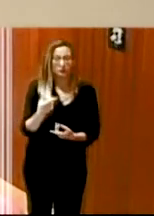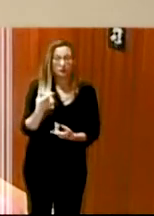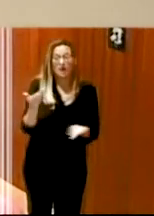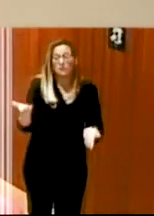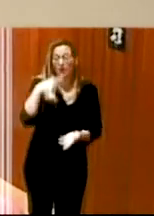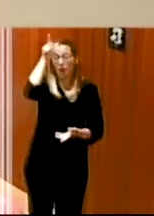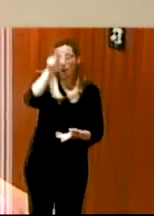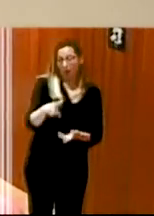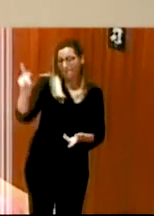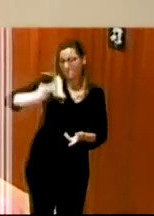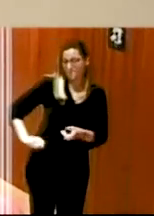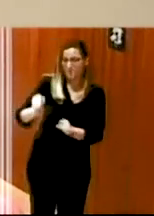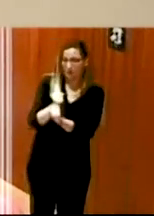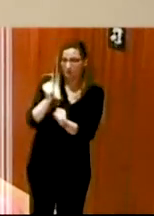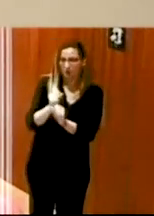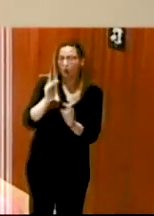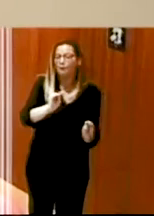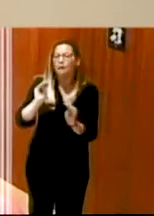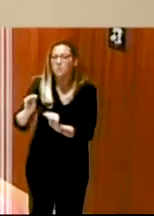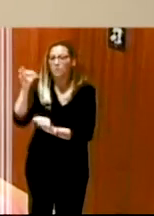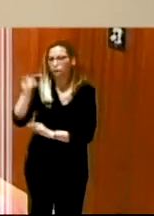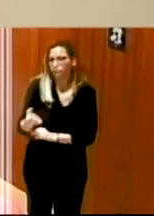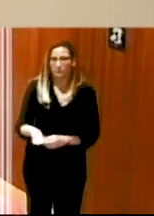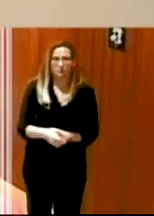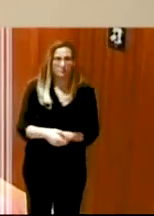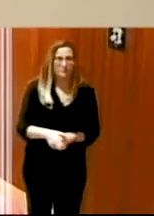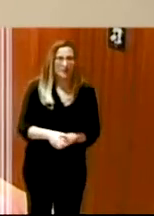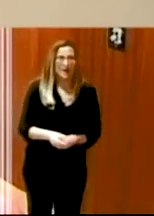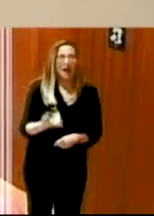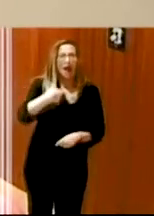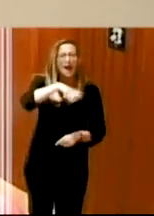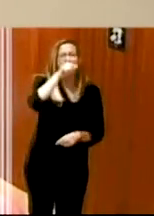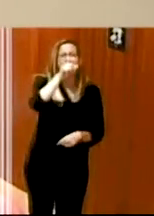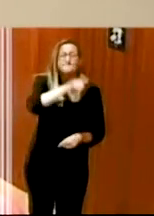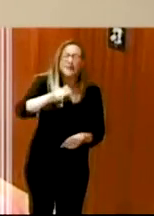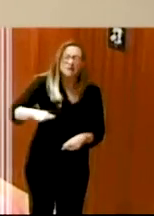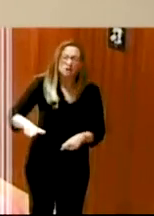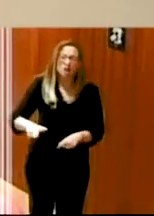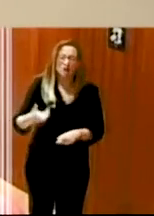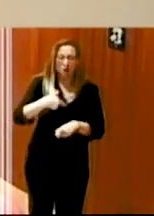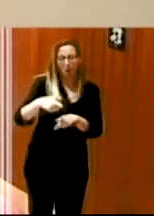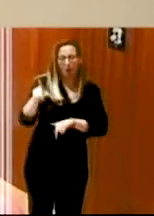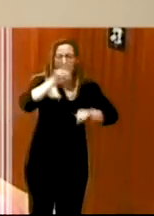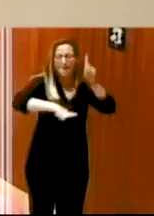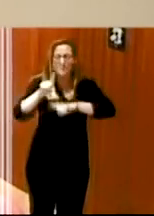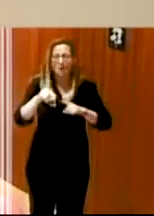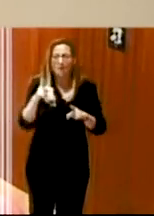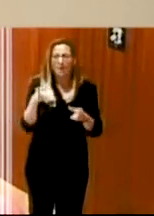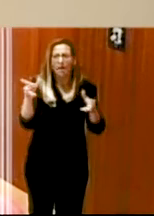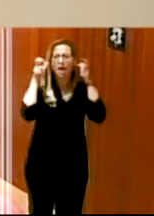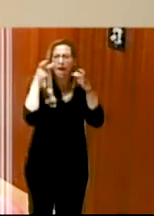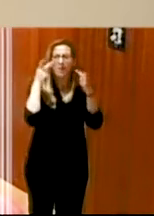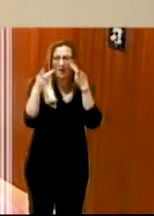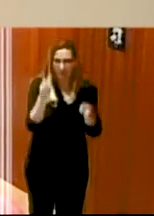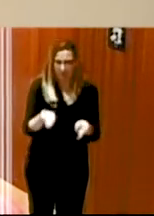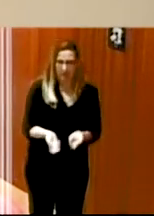formado personas con discapacidad sensorial es un grupo muy amplio hay además otras muchas discapacidades a